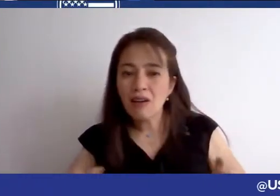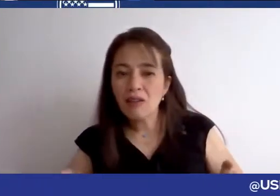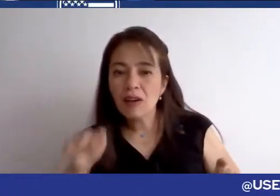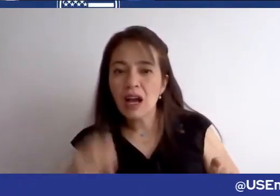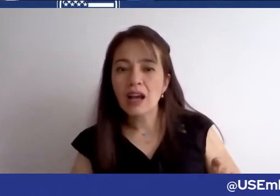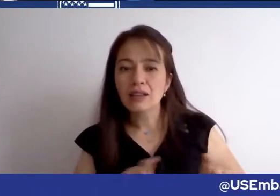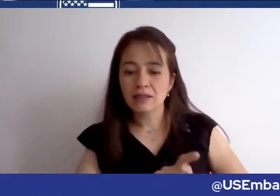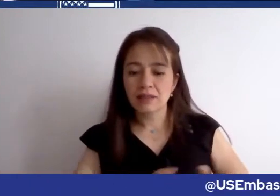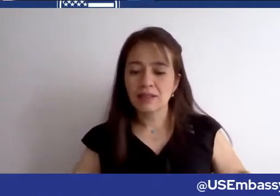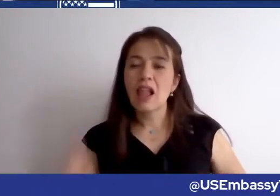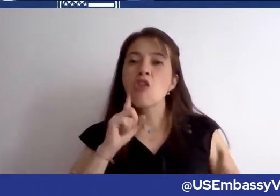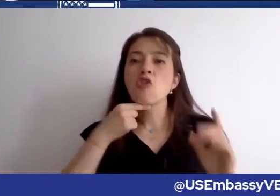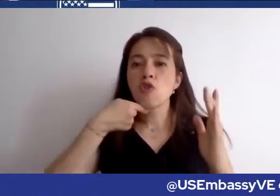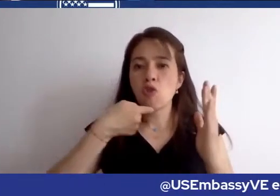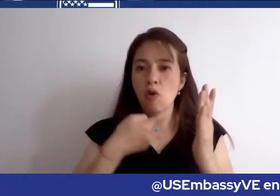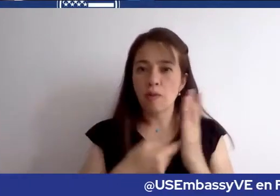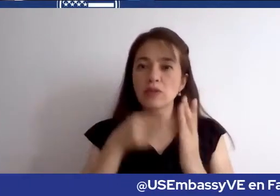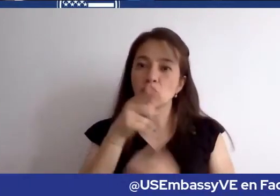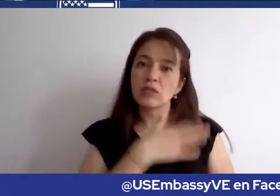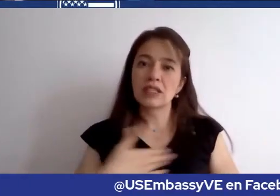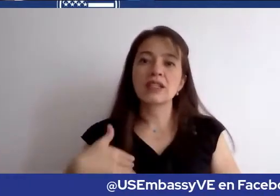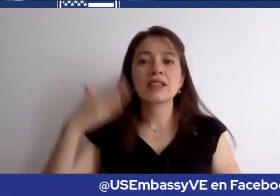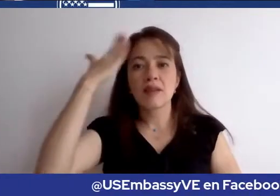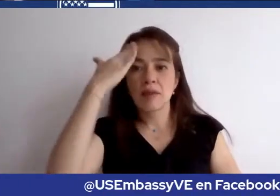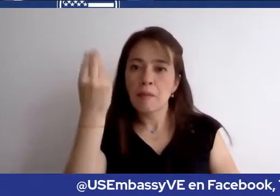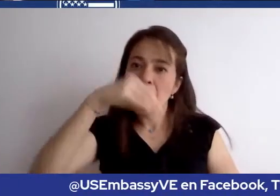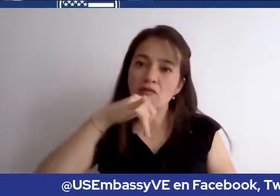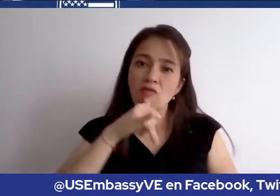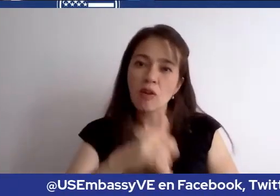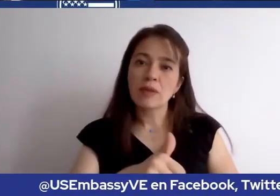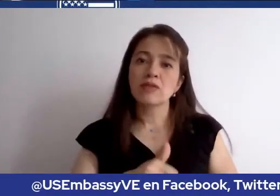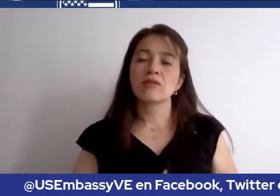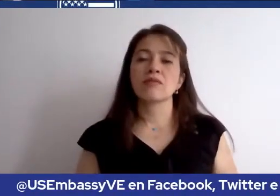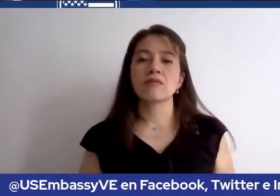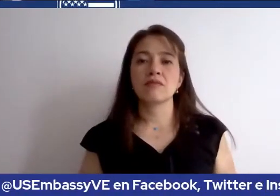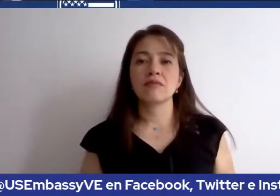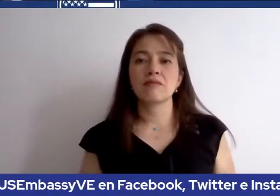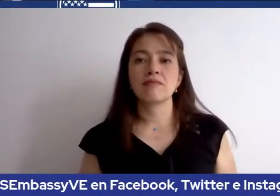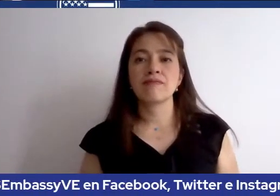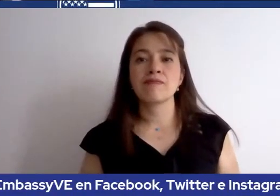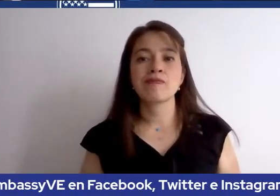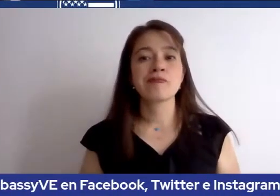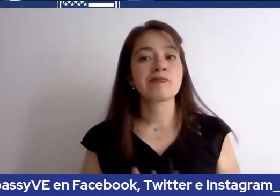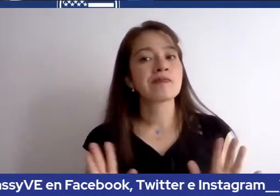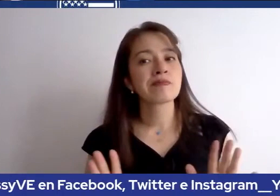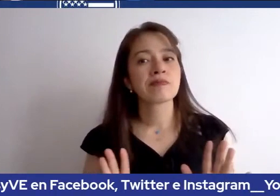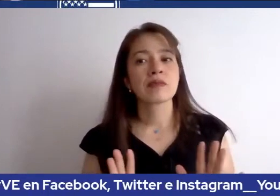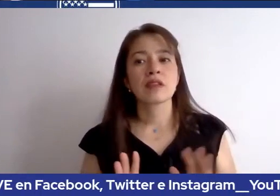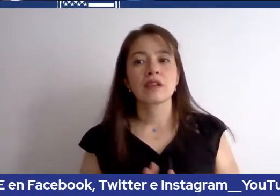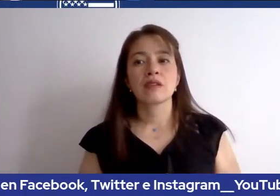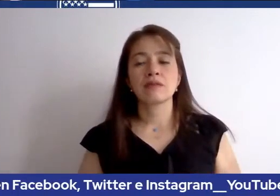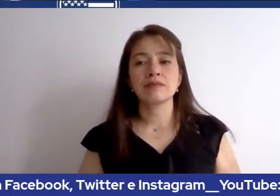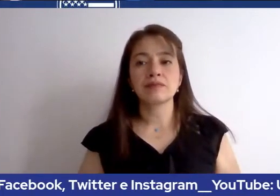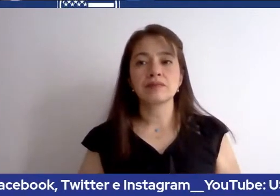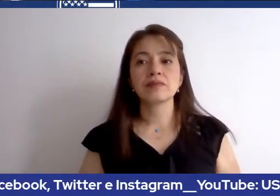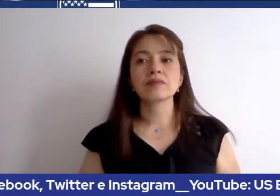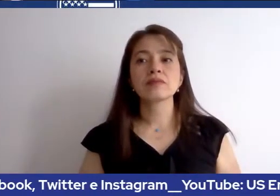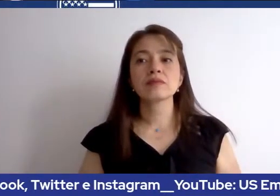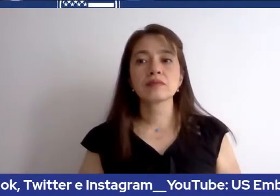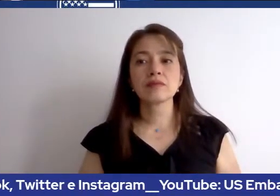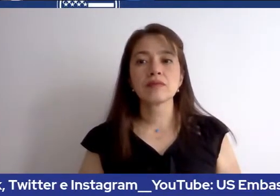para tener más información es la única situación donde